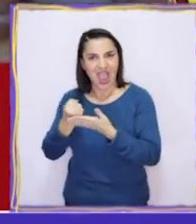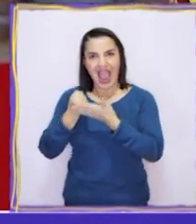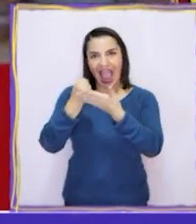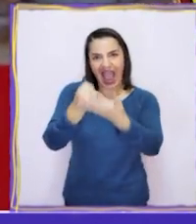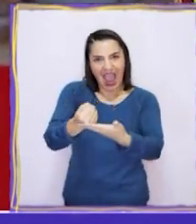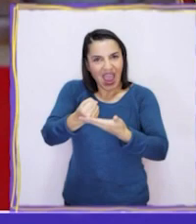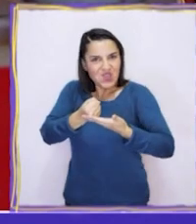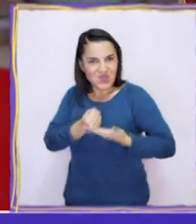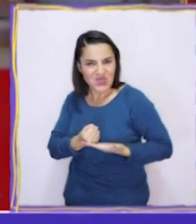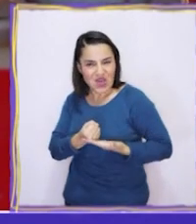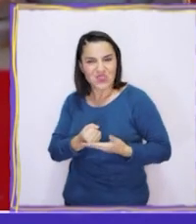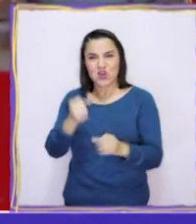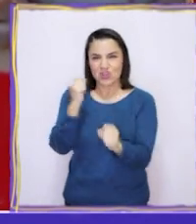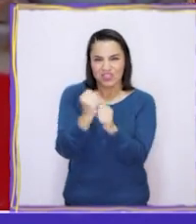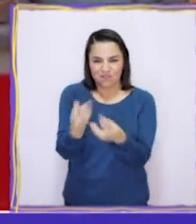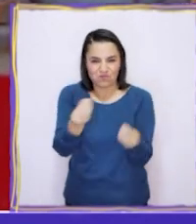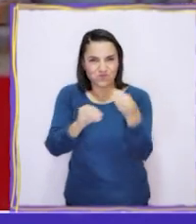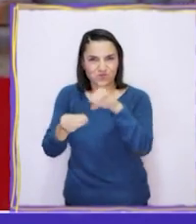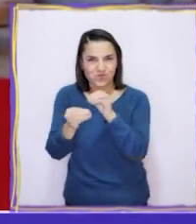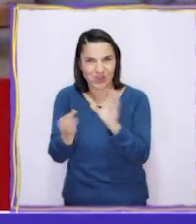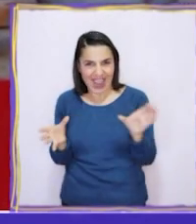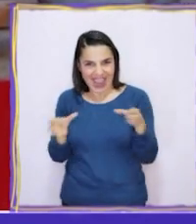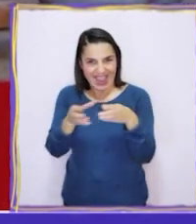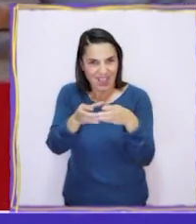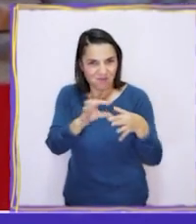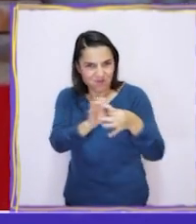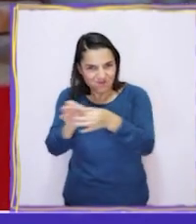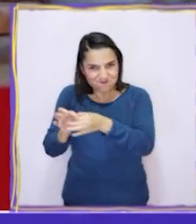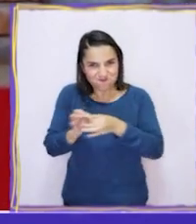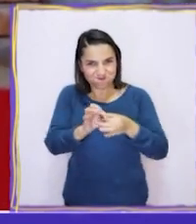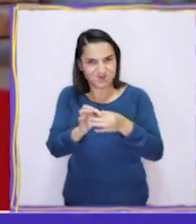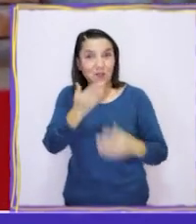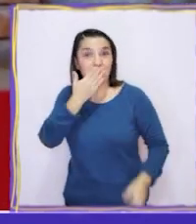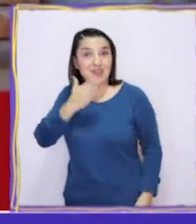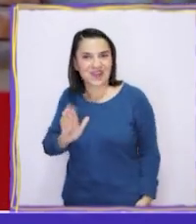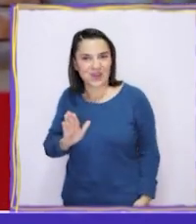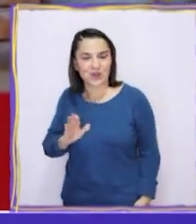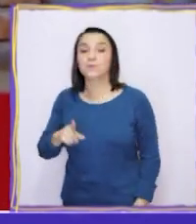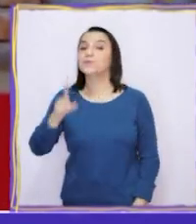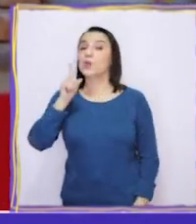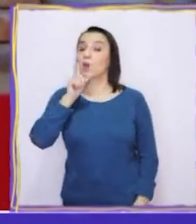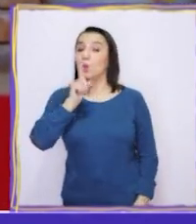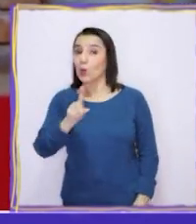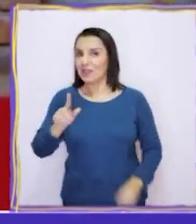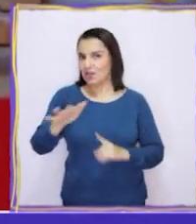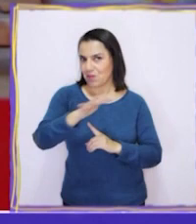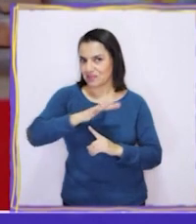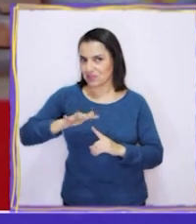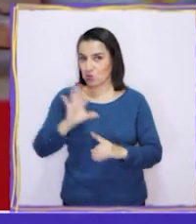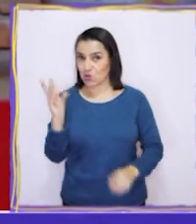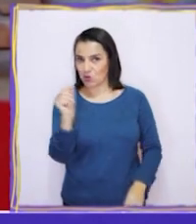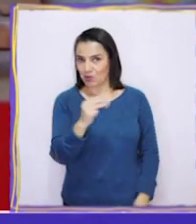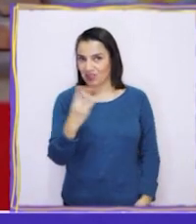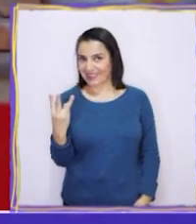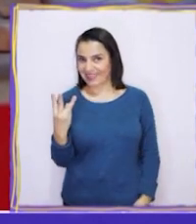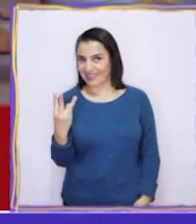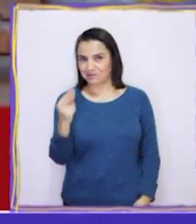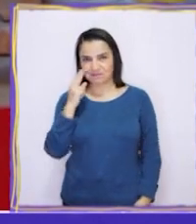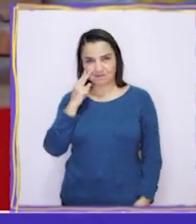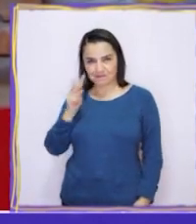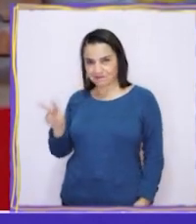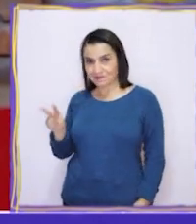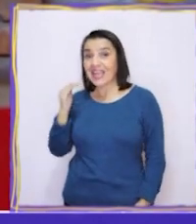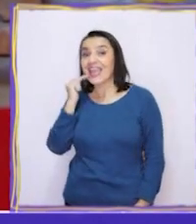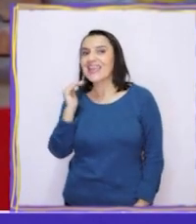se están ayudando para hacer este trabajo en equipo de la mejor manera posible. Última situación. Situación número tres.